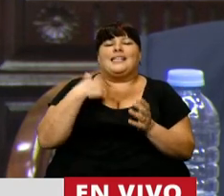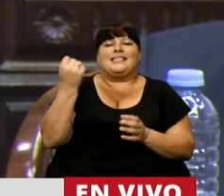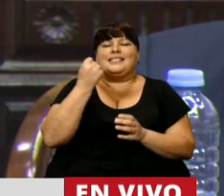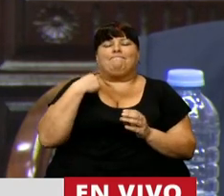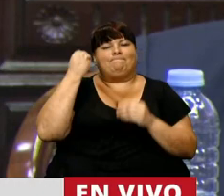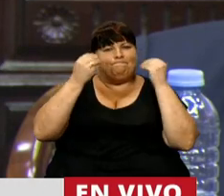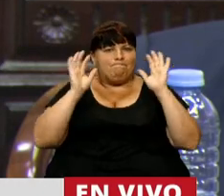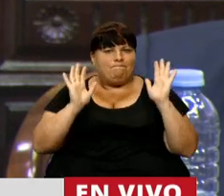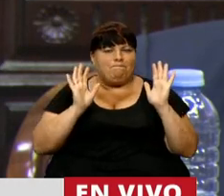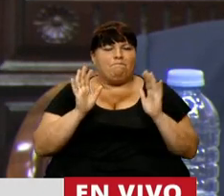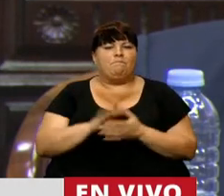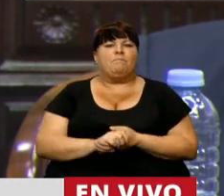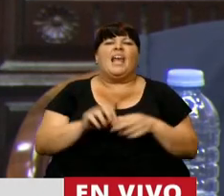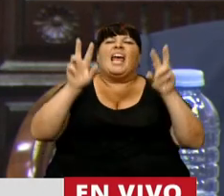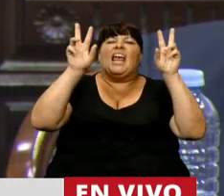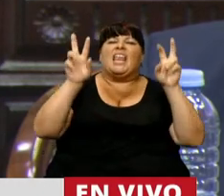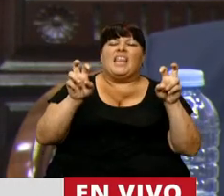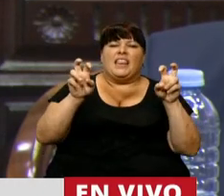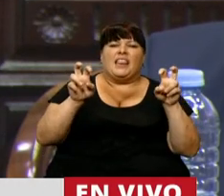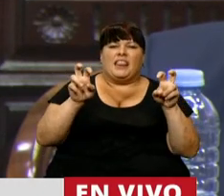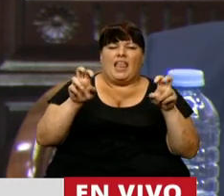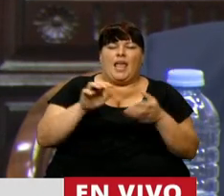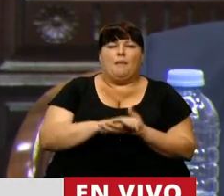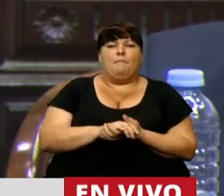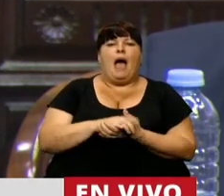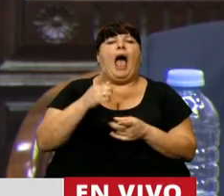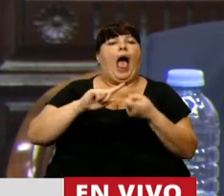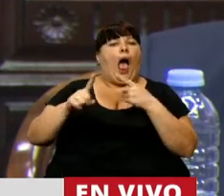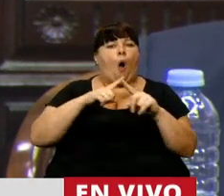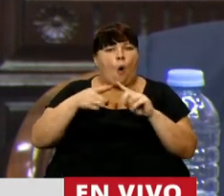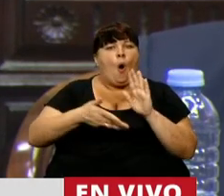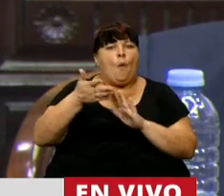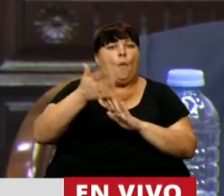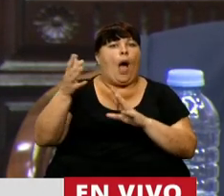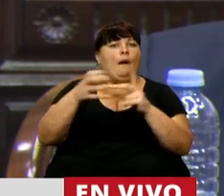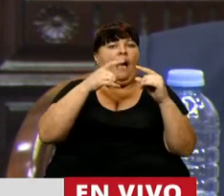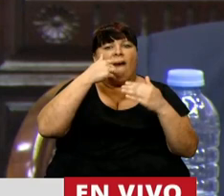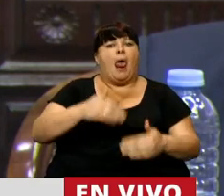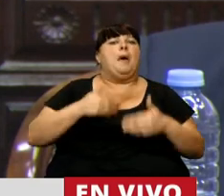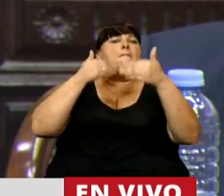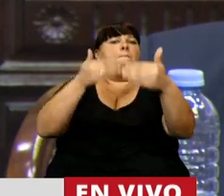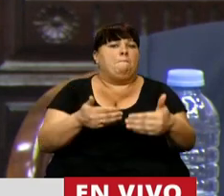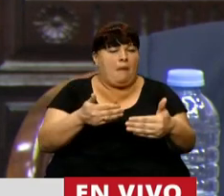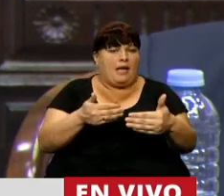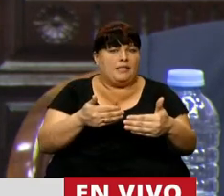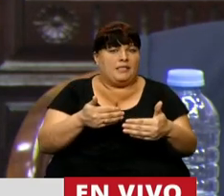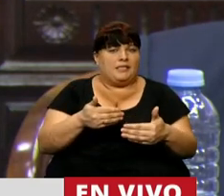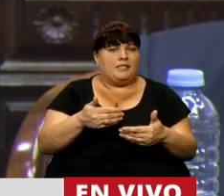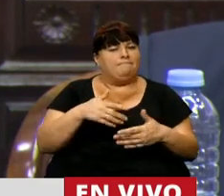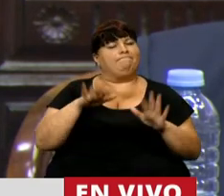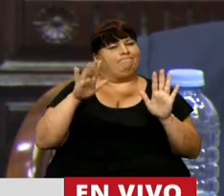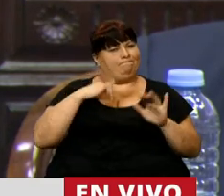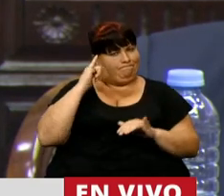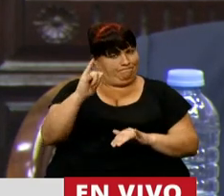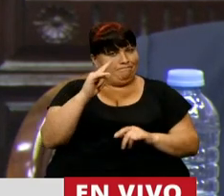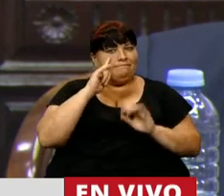nos inquieta. El tema que estaba acordado ser tratado y fue prorrogado, lo notable, y